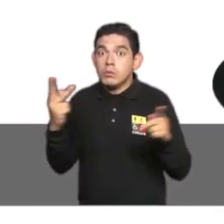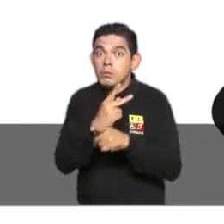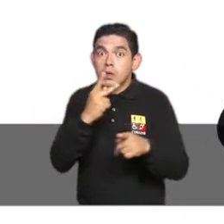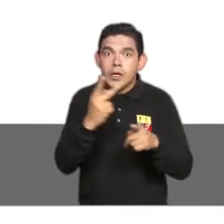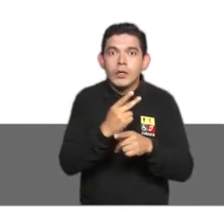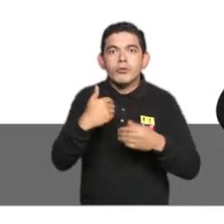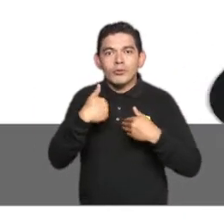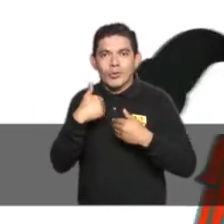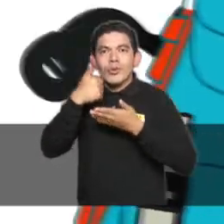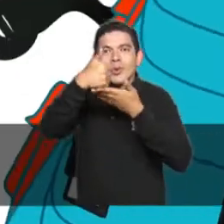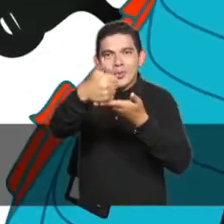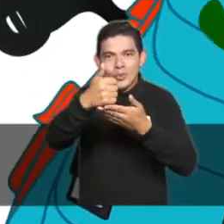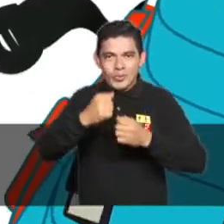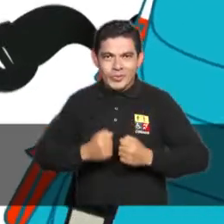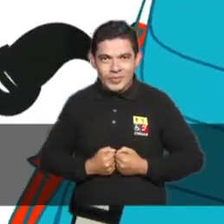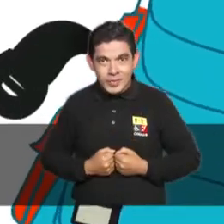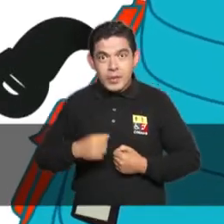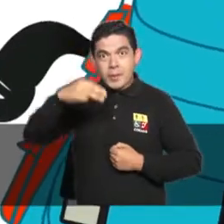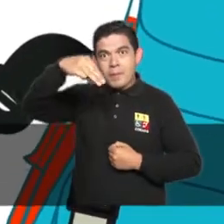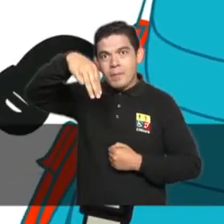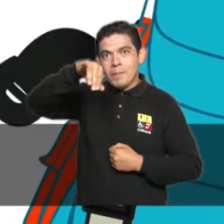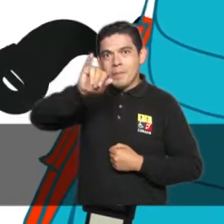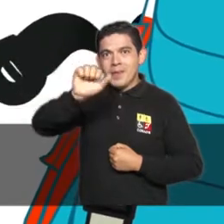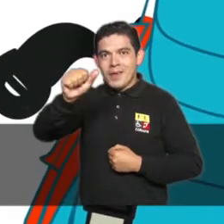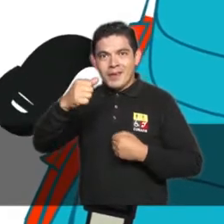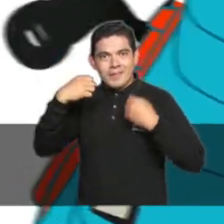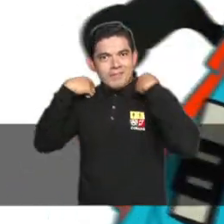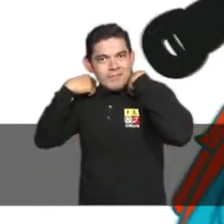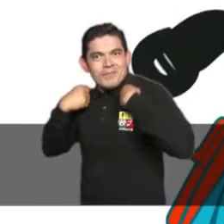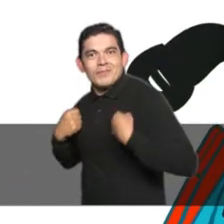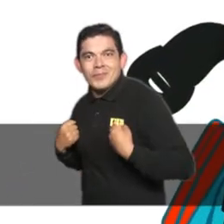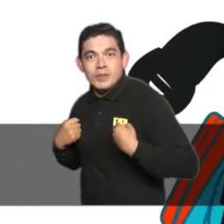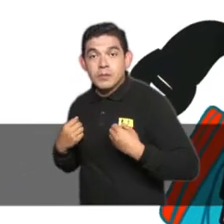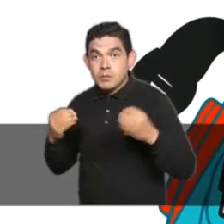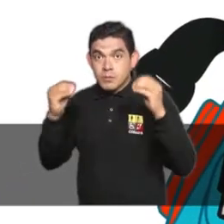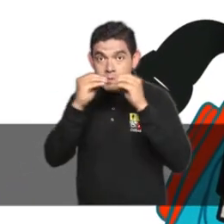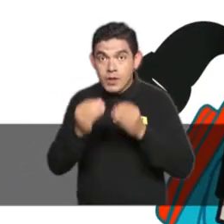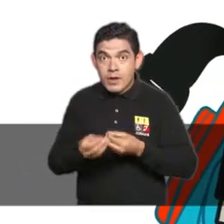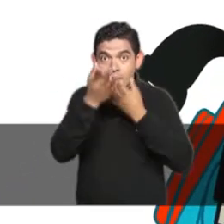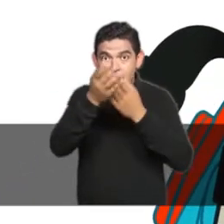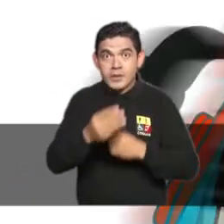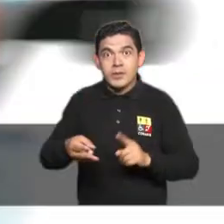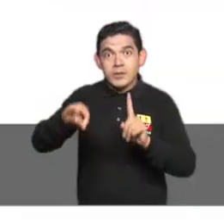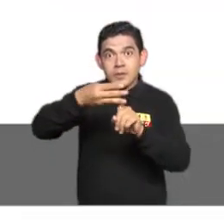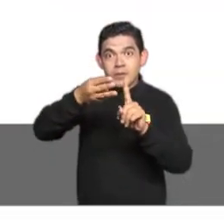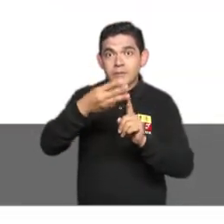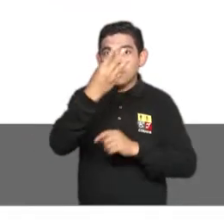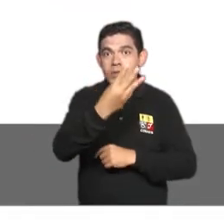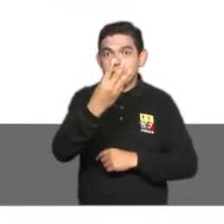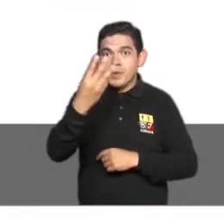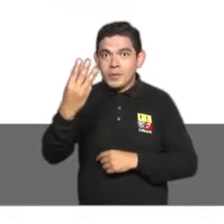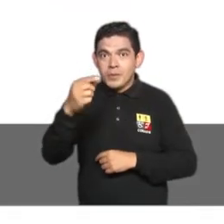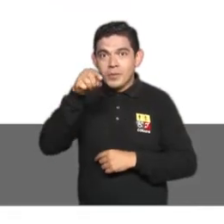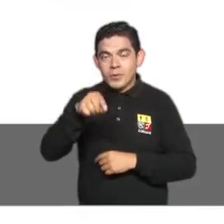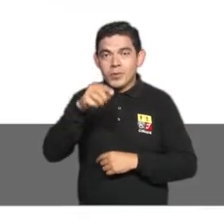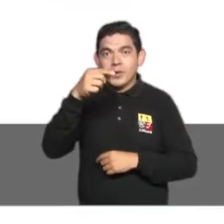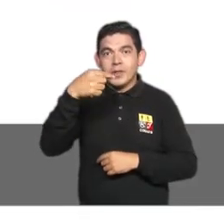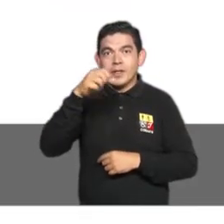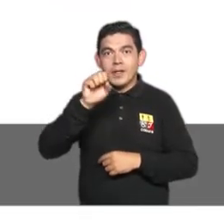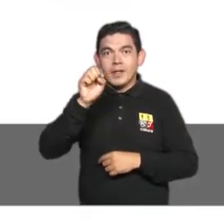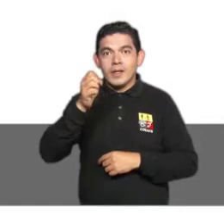una situación de riesgo, seré tu mejor amiga. Soy Mía, la mochila. Para más información, ingresa a www